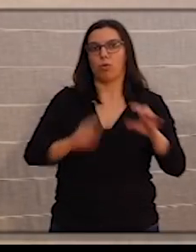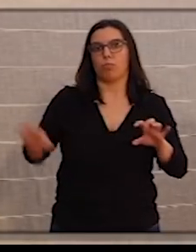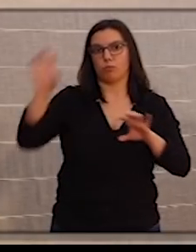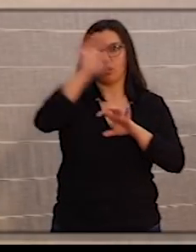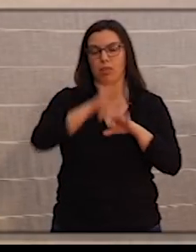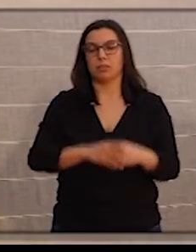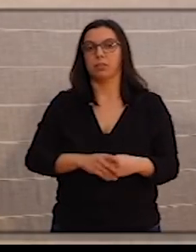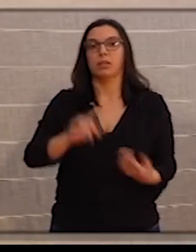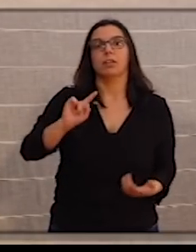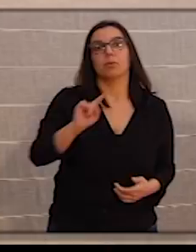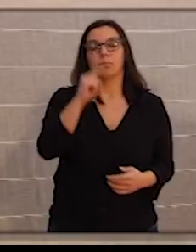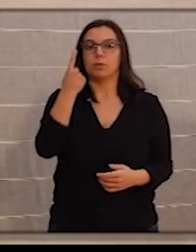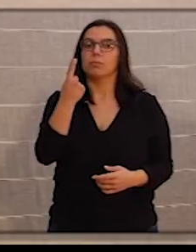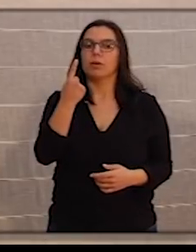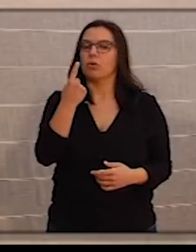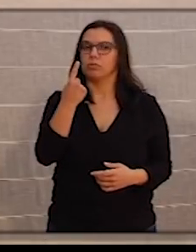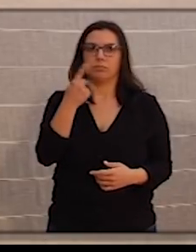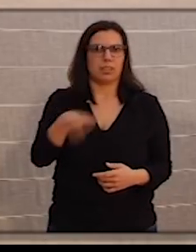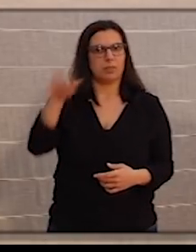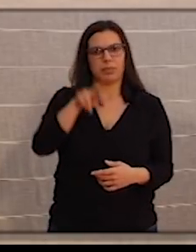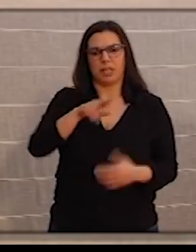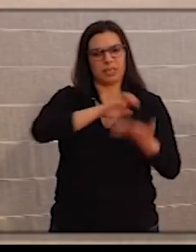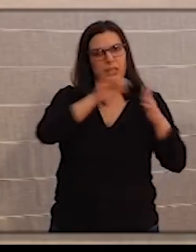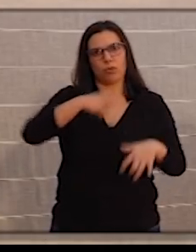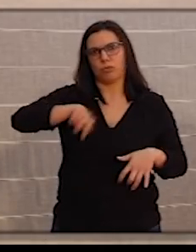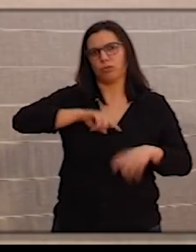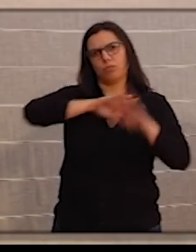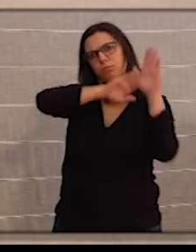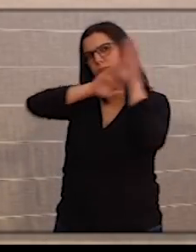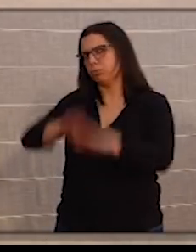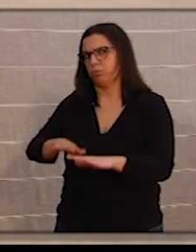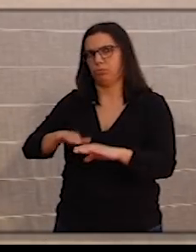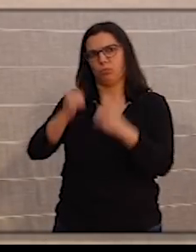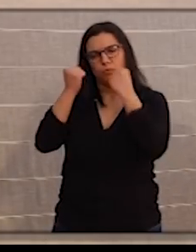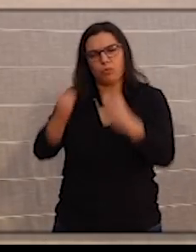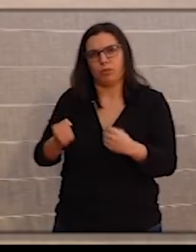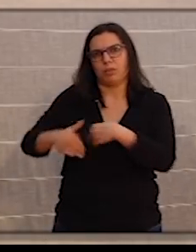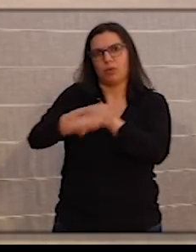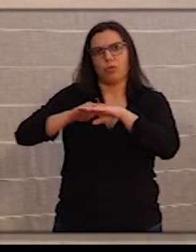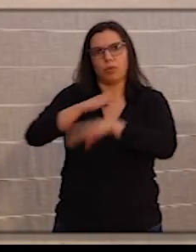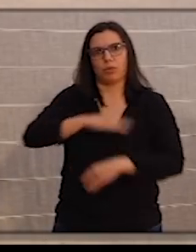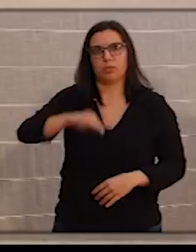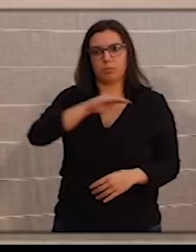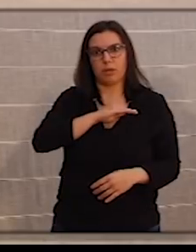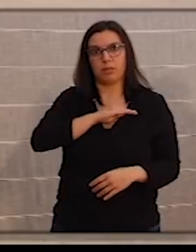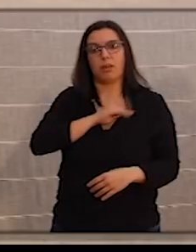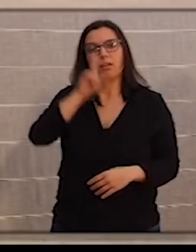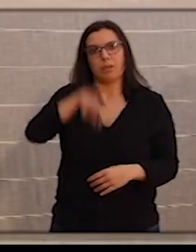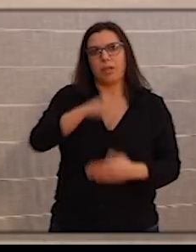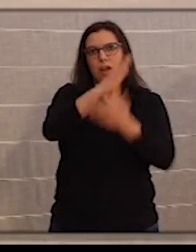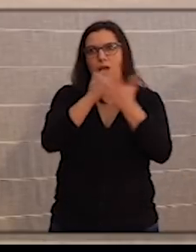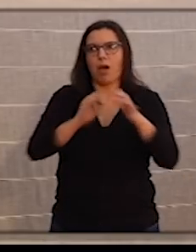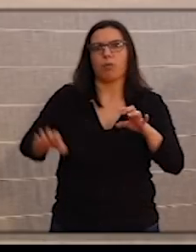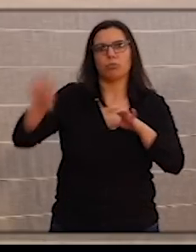primer lugar, reiterar la plena lealtad de Castilla y León con el Gobierno de la Nación y con las autonomías para hacer